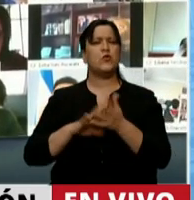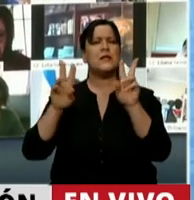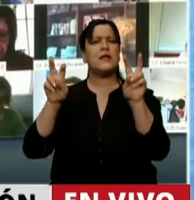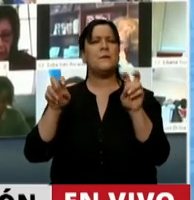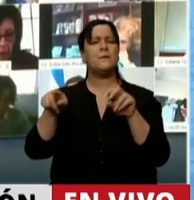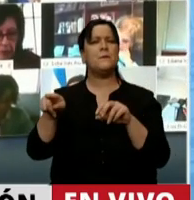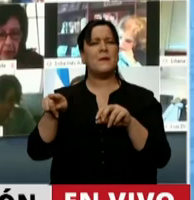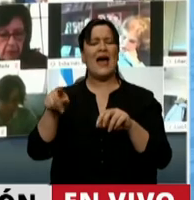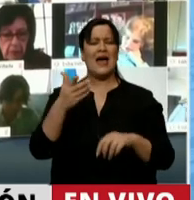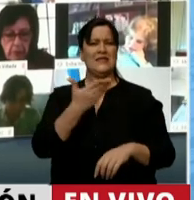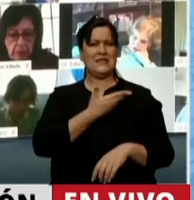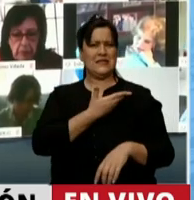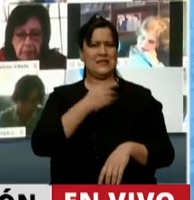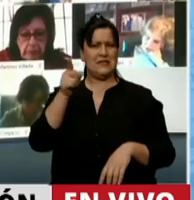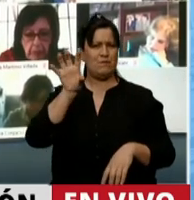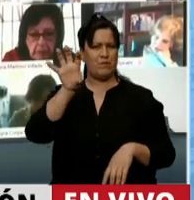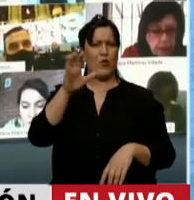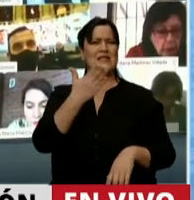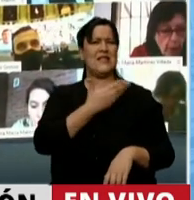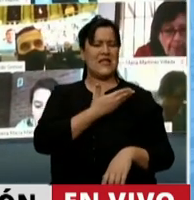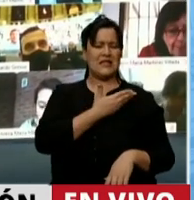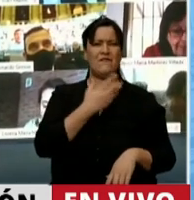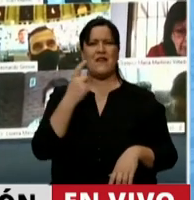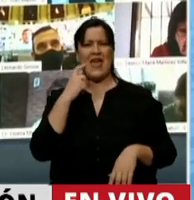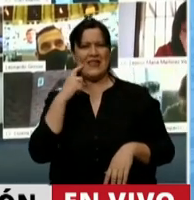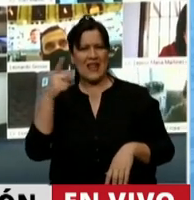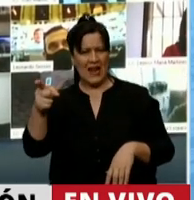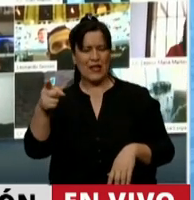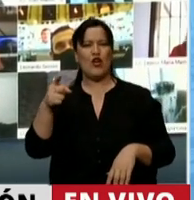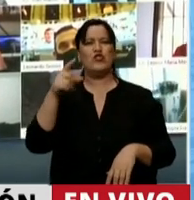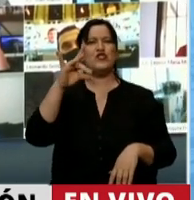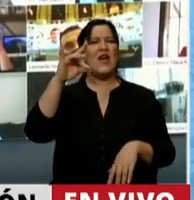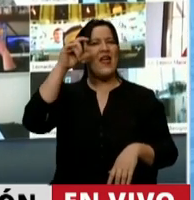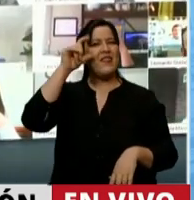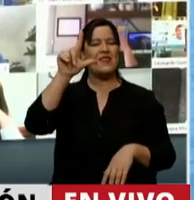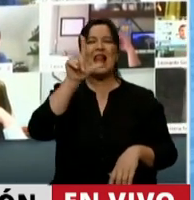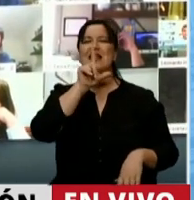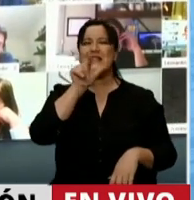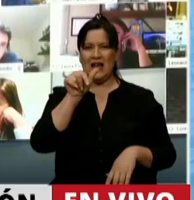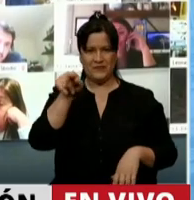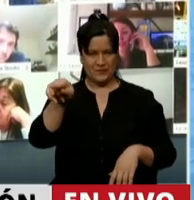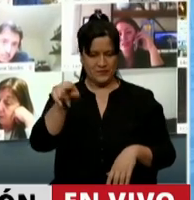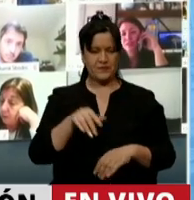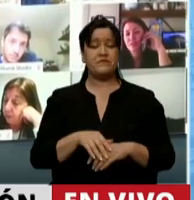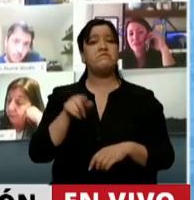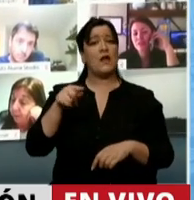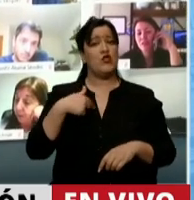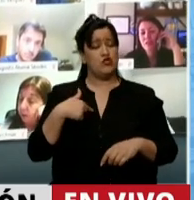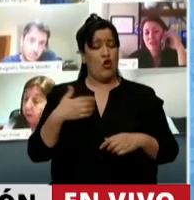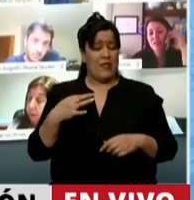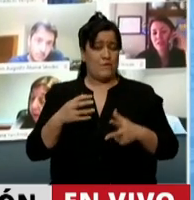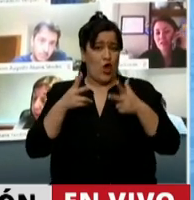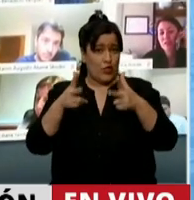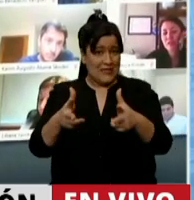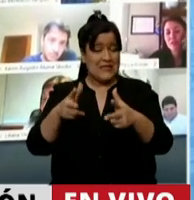de Santa Fe y Entre Ríos, al Delta, lo que tengo para decir es que